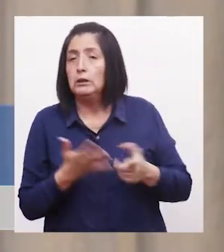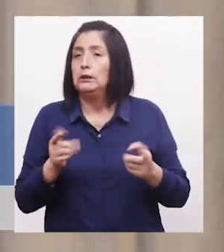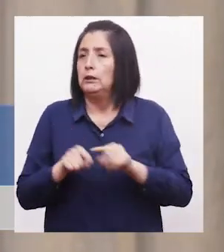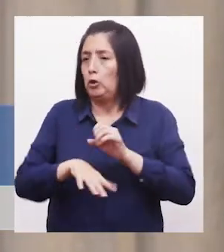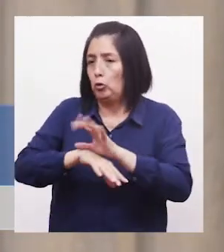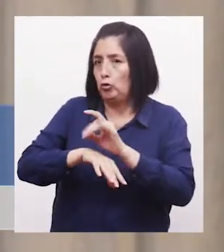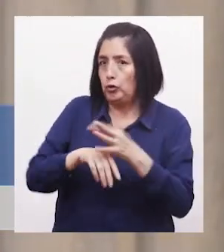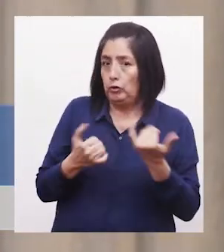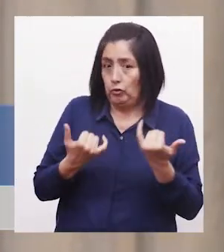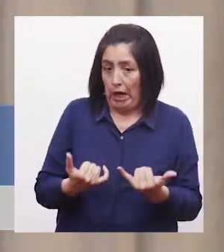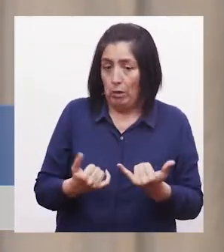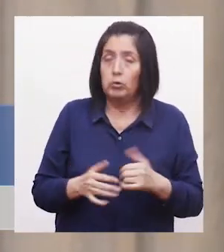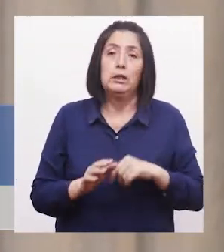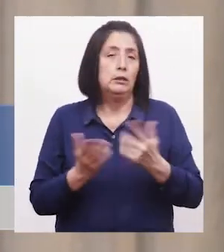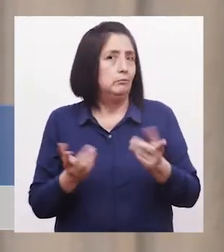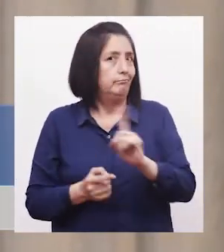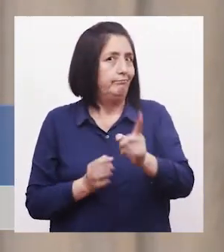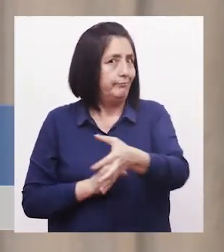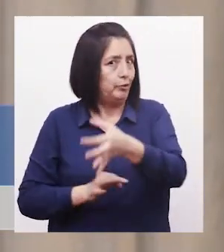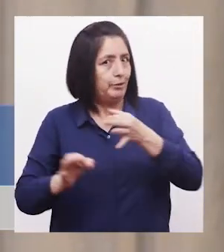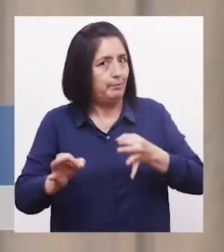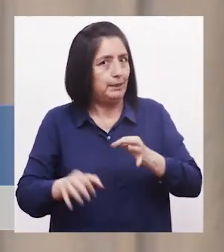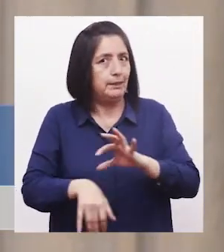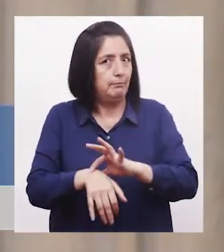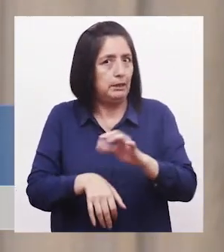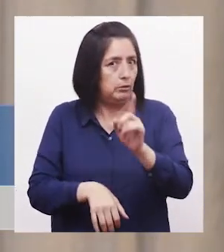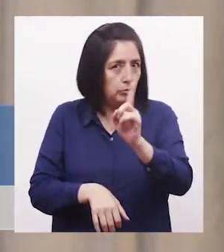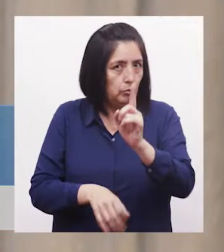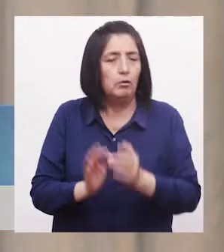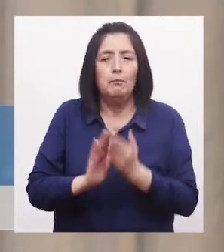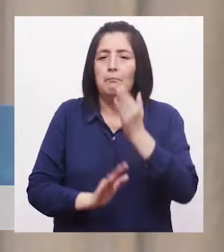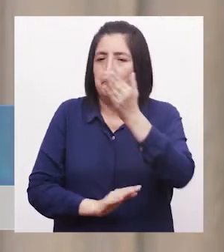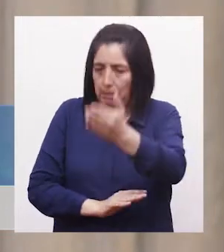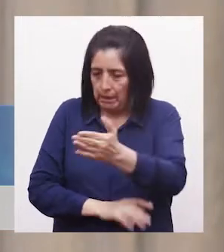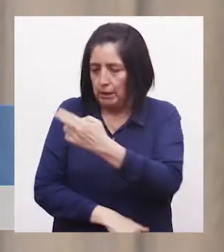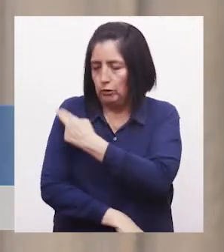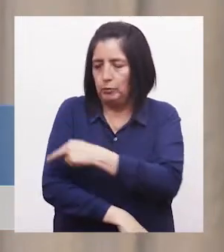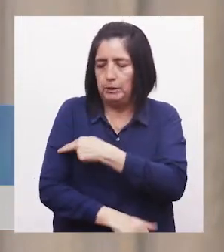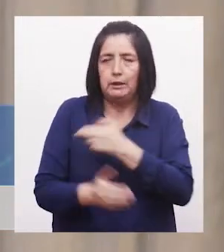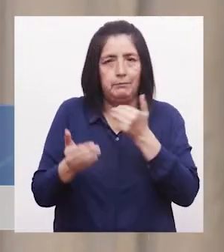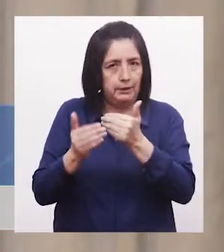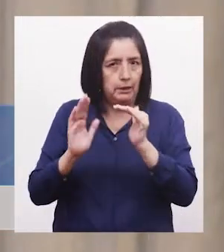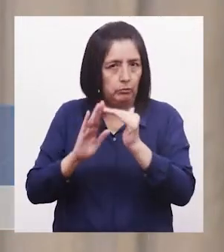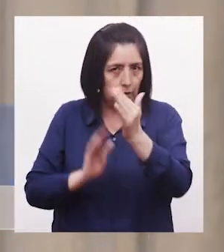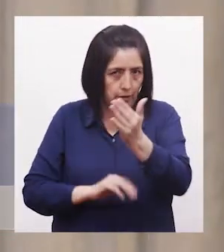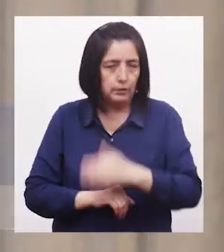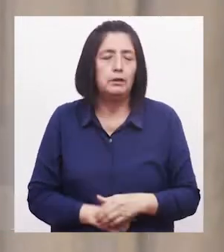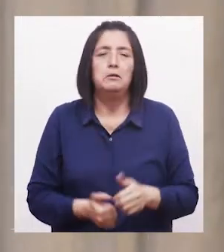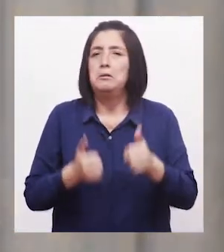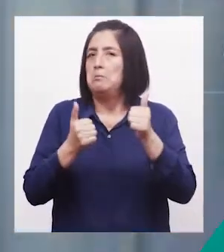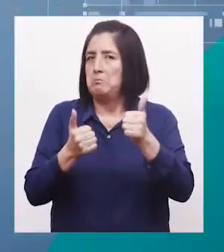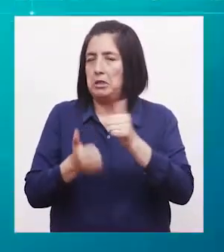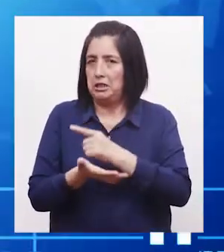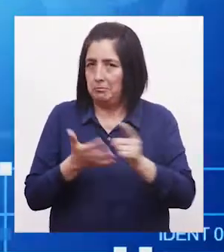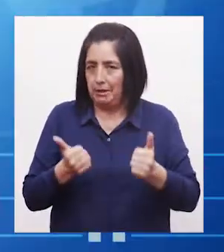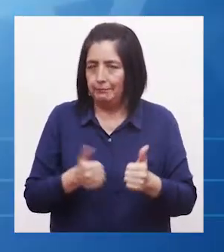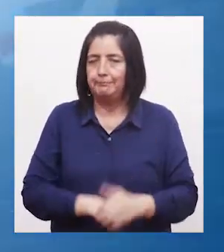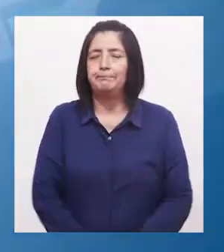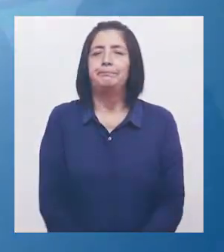que los consejos que brindamos en este programa No reemplazan una consulta médica Acude al establecimiento de salud más cercano Que tengan una buena semana